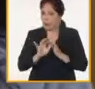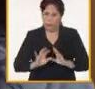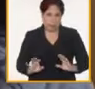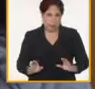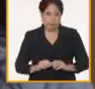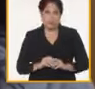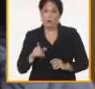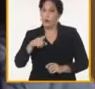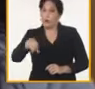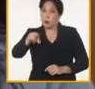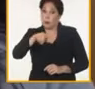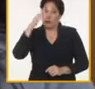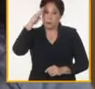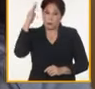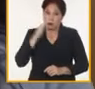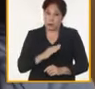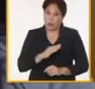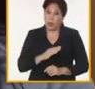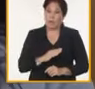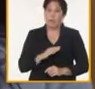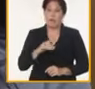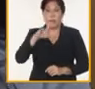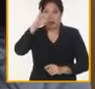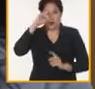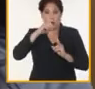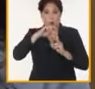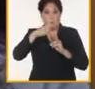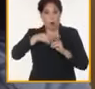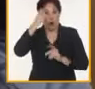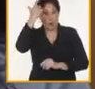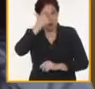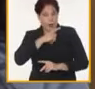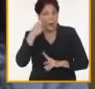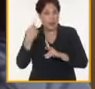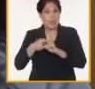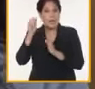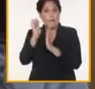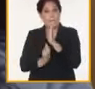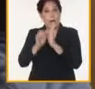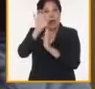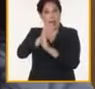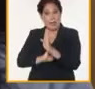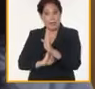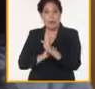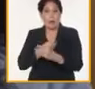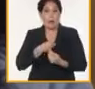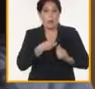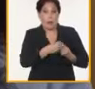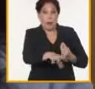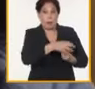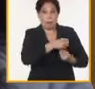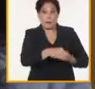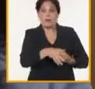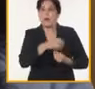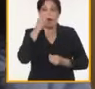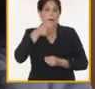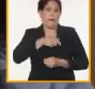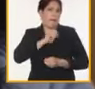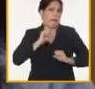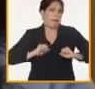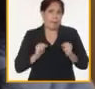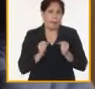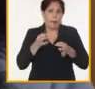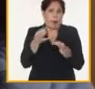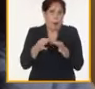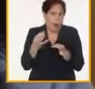bueno, ustedes saben que estos dos cultivos, estos dos granos tienen un impacto muy importante en la alimentación animal, en la producción de pienso también para tener